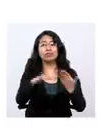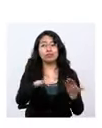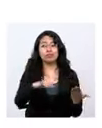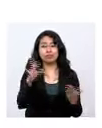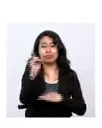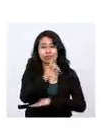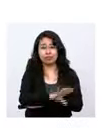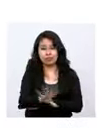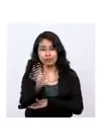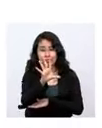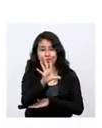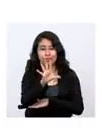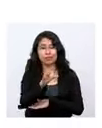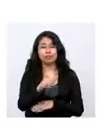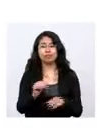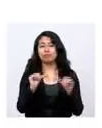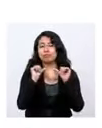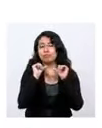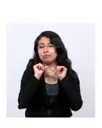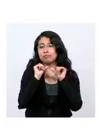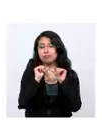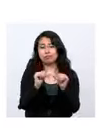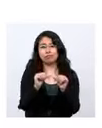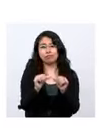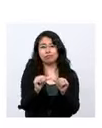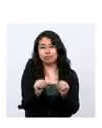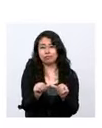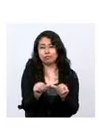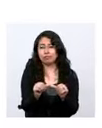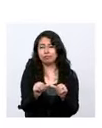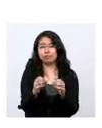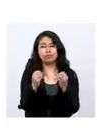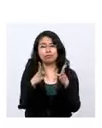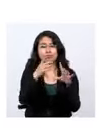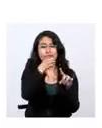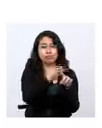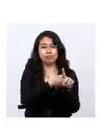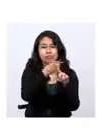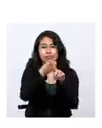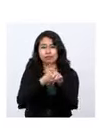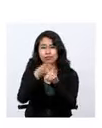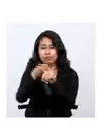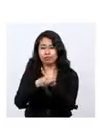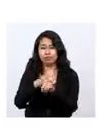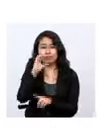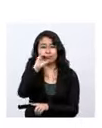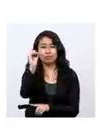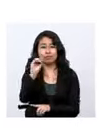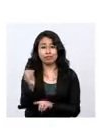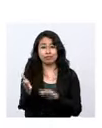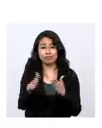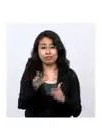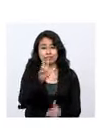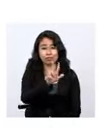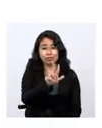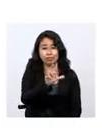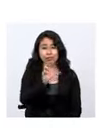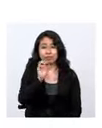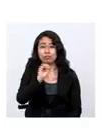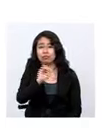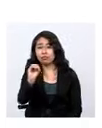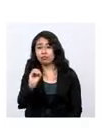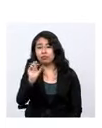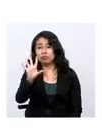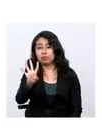decir claramente que nos hemos mantenido muchos, muchos meses en una tasa de letalidad de entre 3 y 4%,